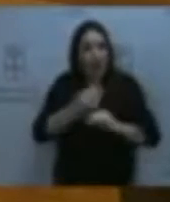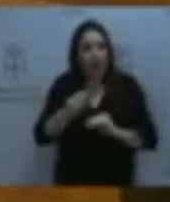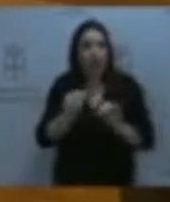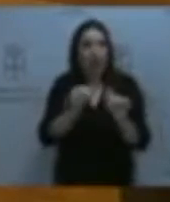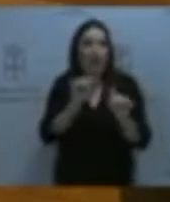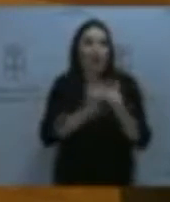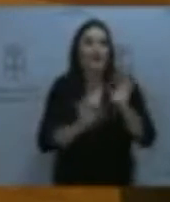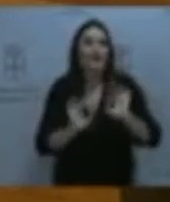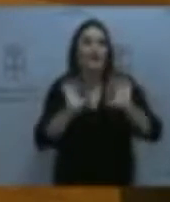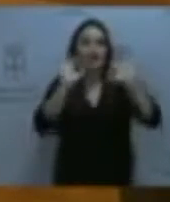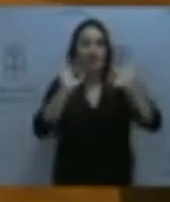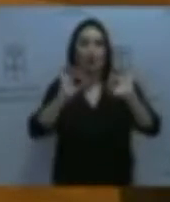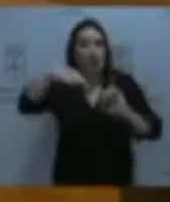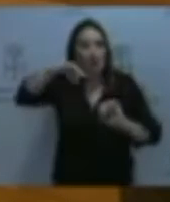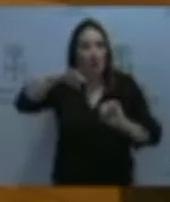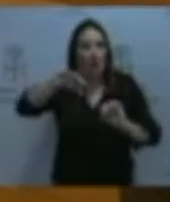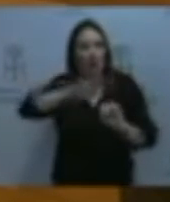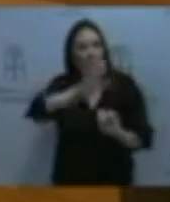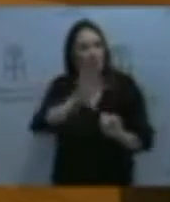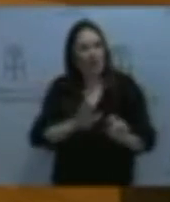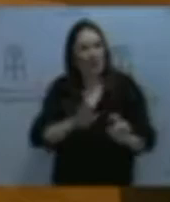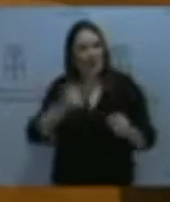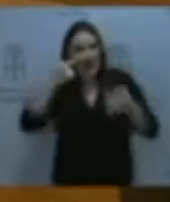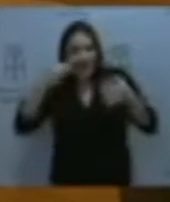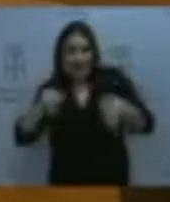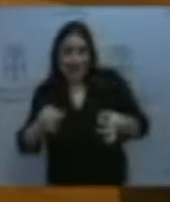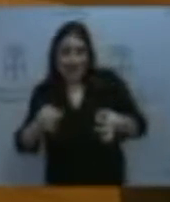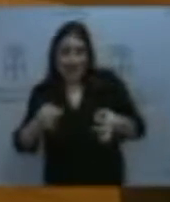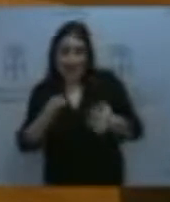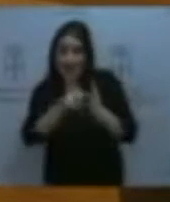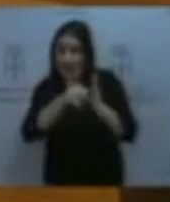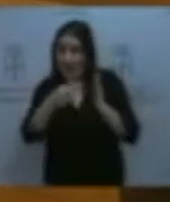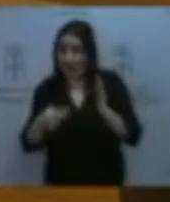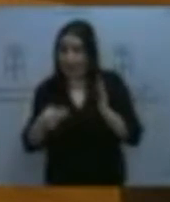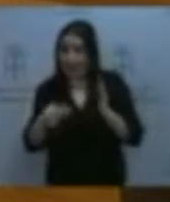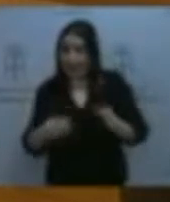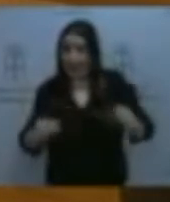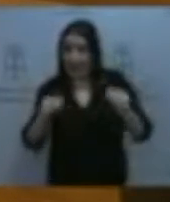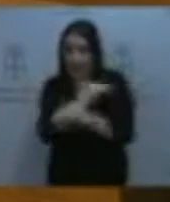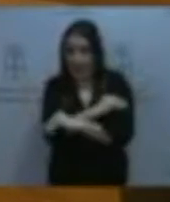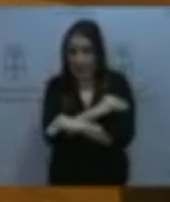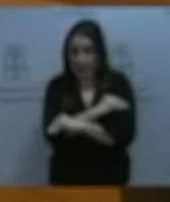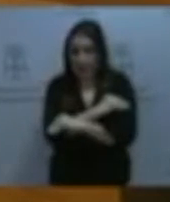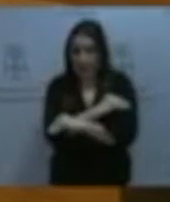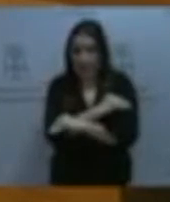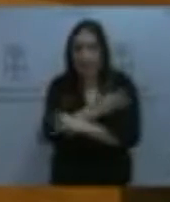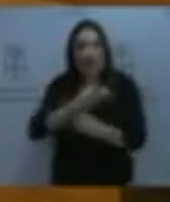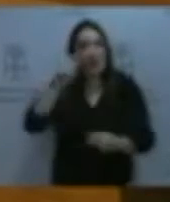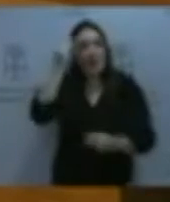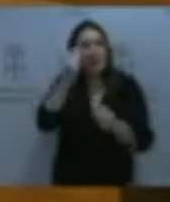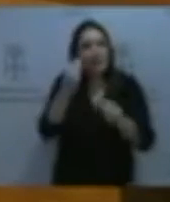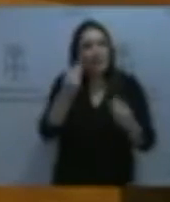y única non parece acorde con la realidad tecnológica en que vivimos. Creemos que deberían